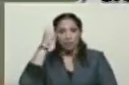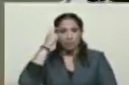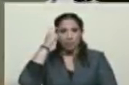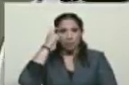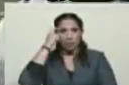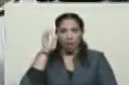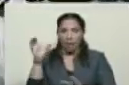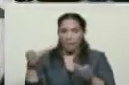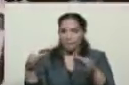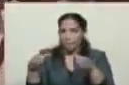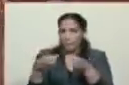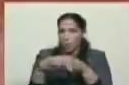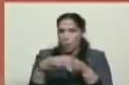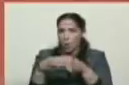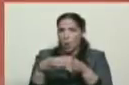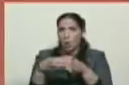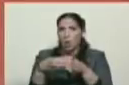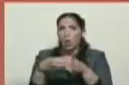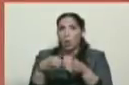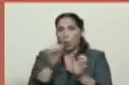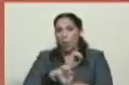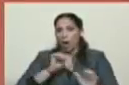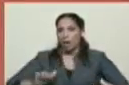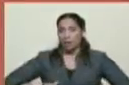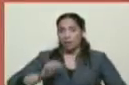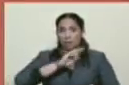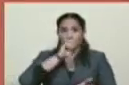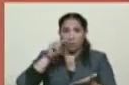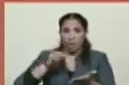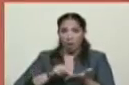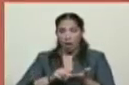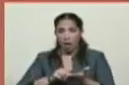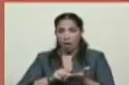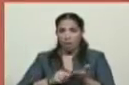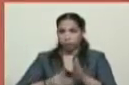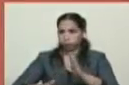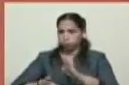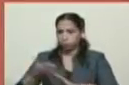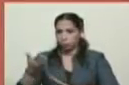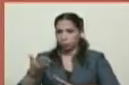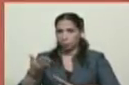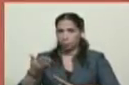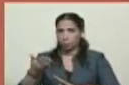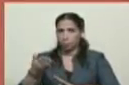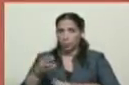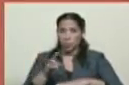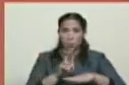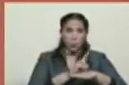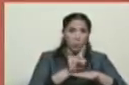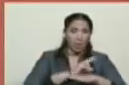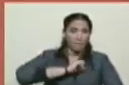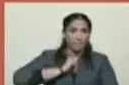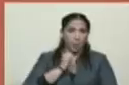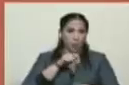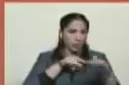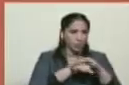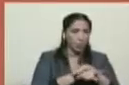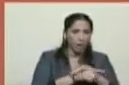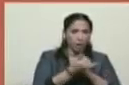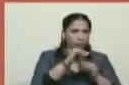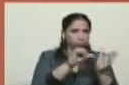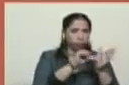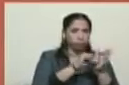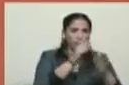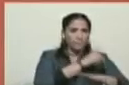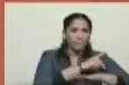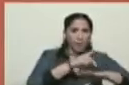pequeño grupo de guardias nacionales se dirigió desde una unidad policial situada en la